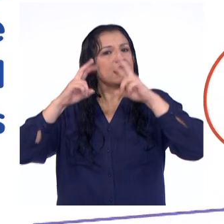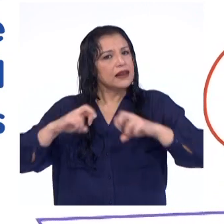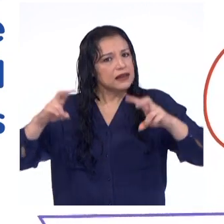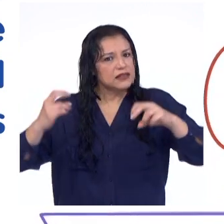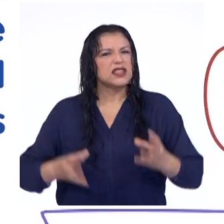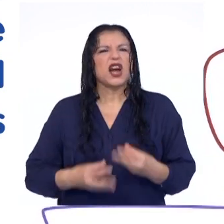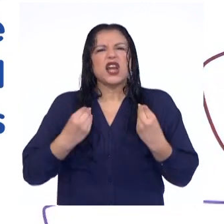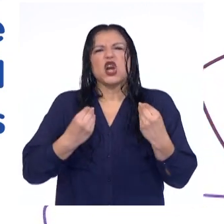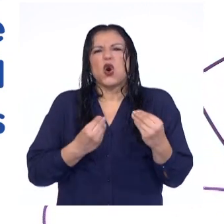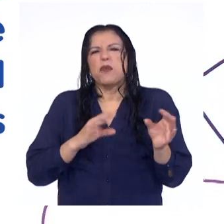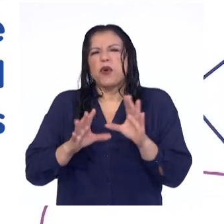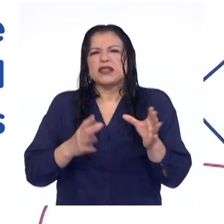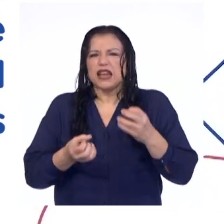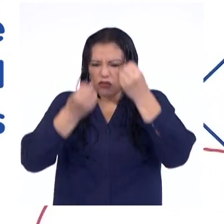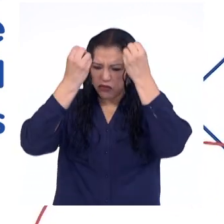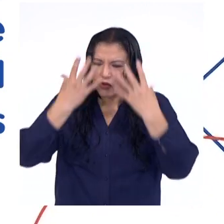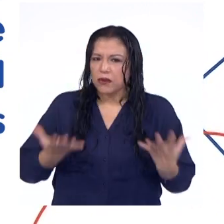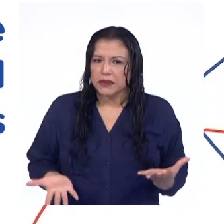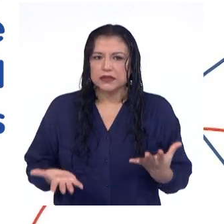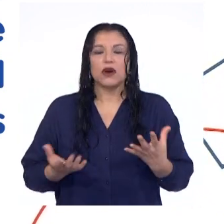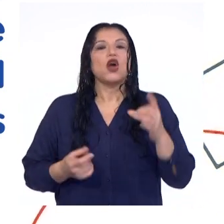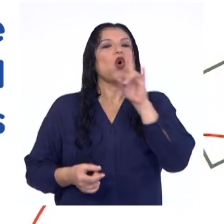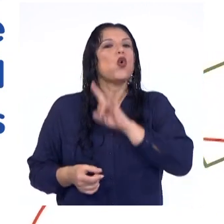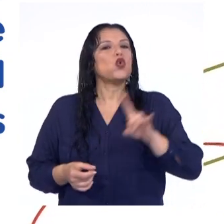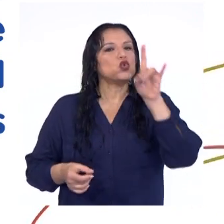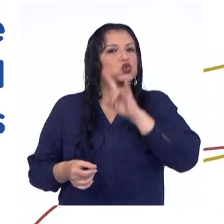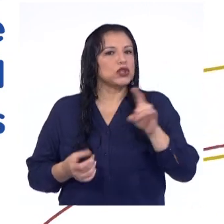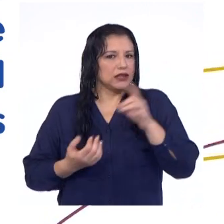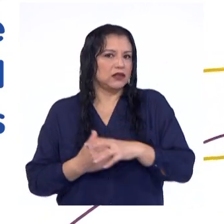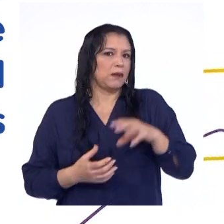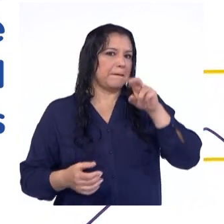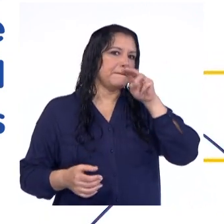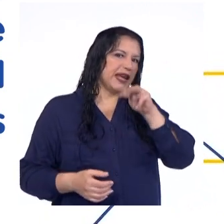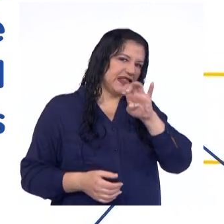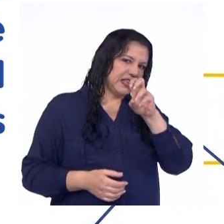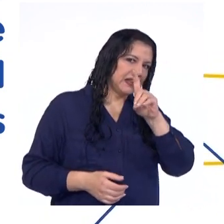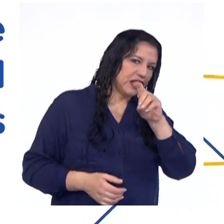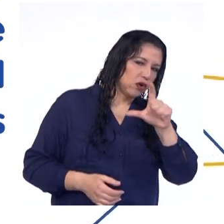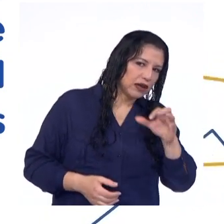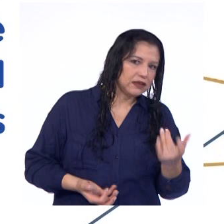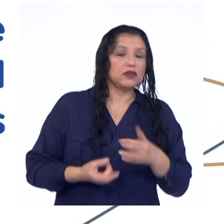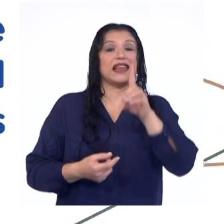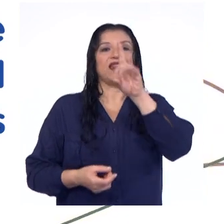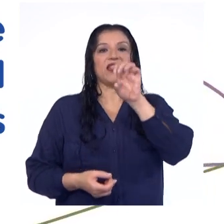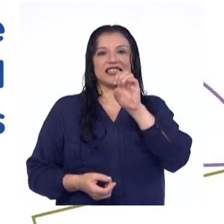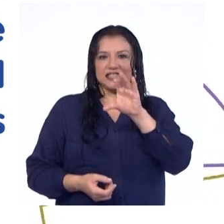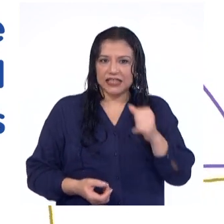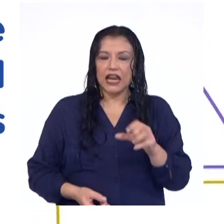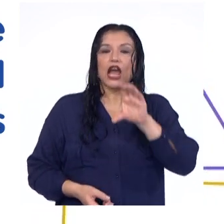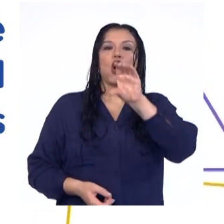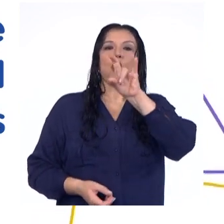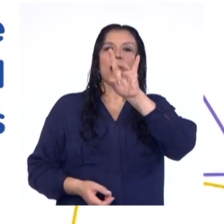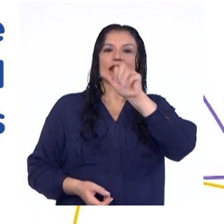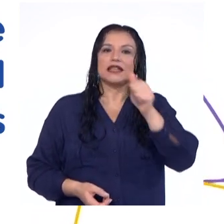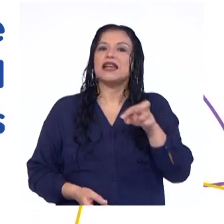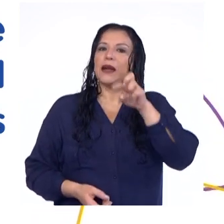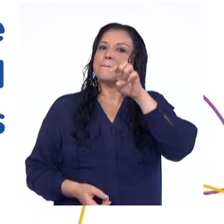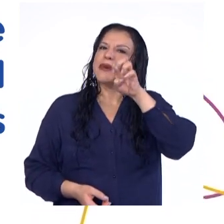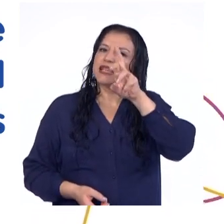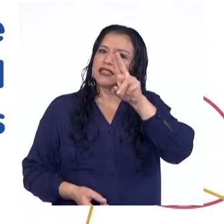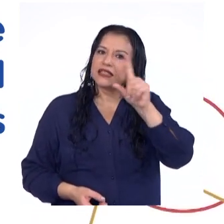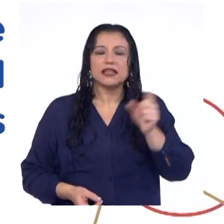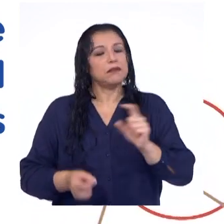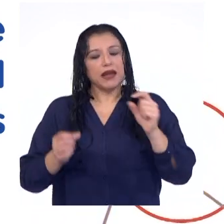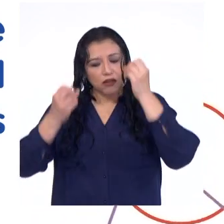comportamiento de los datos, mediante el uso de medidas de localización como el desil, cuartil y percentil para datos